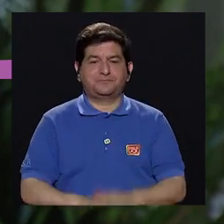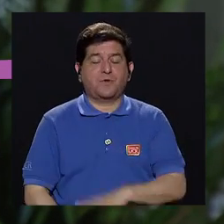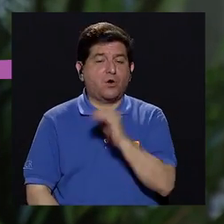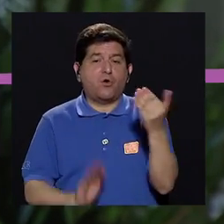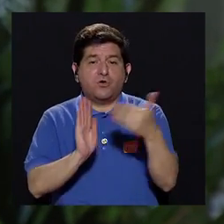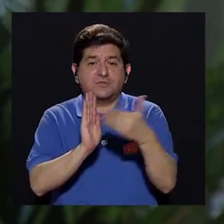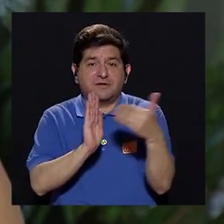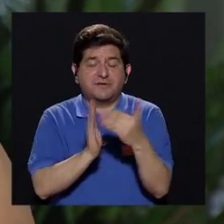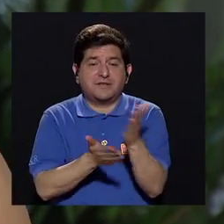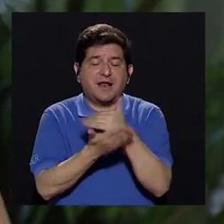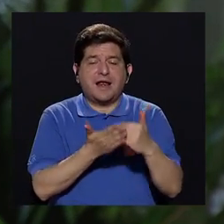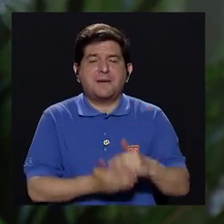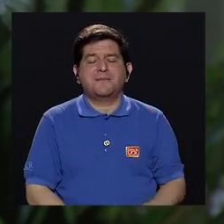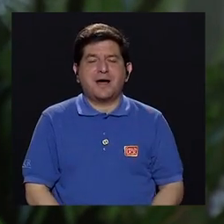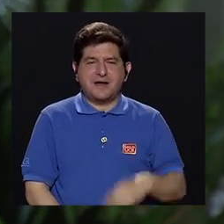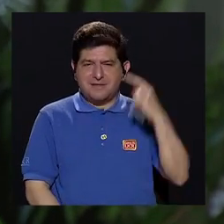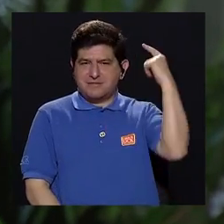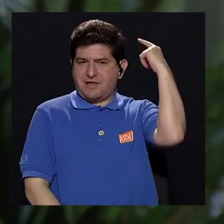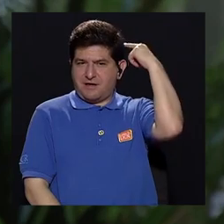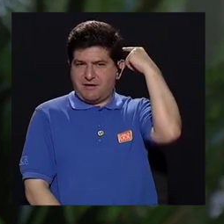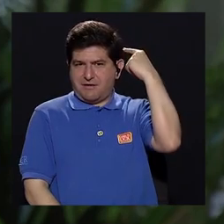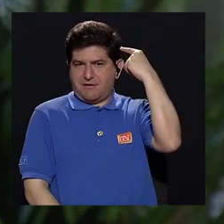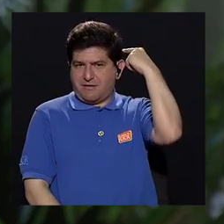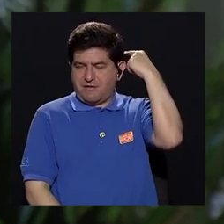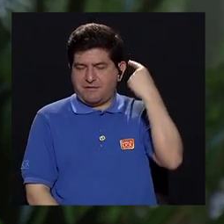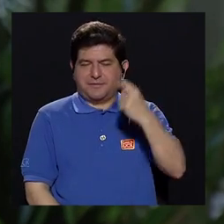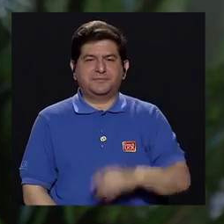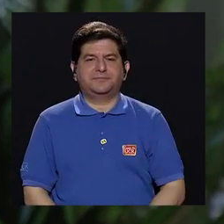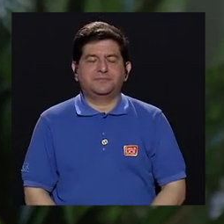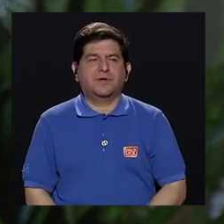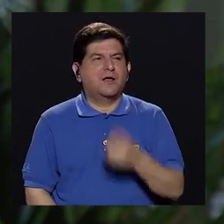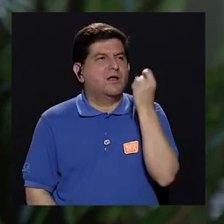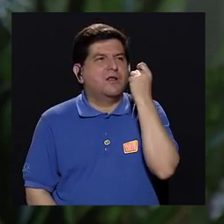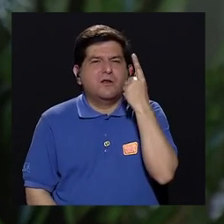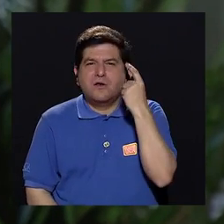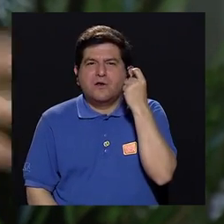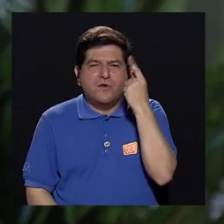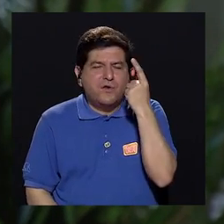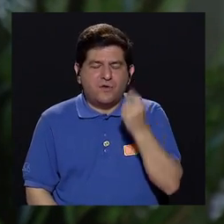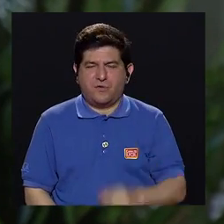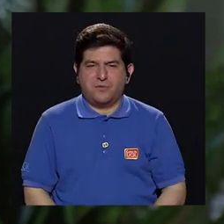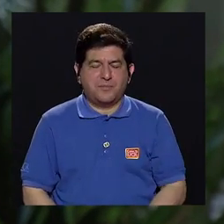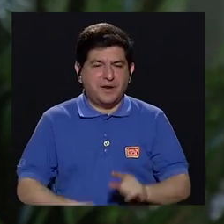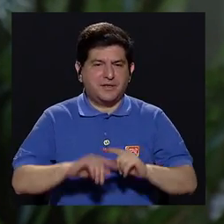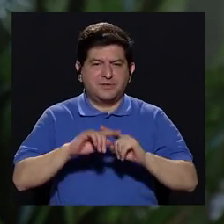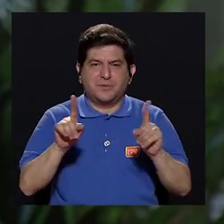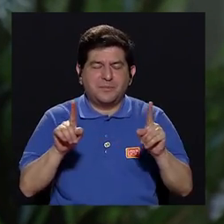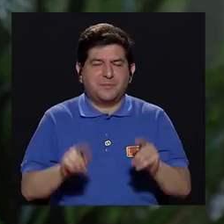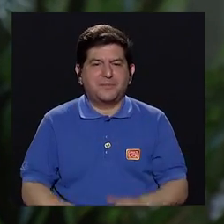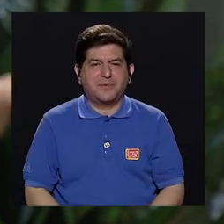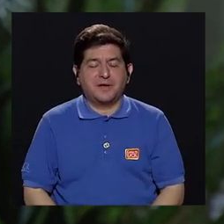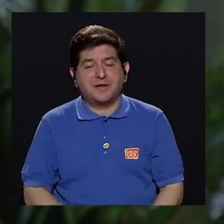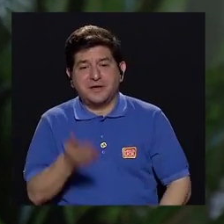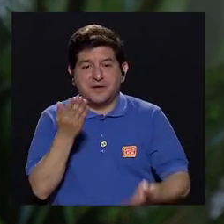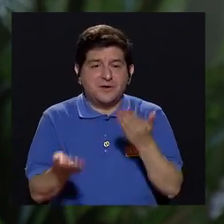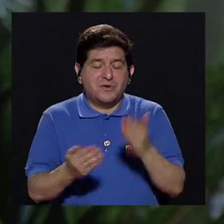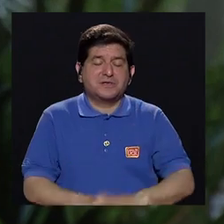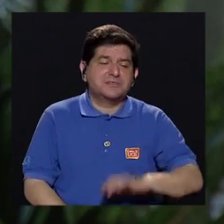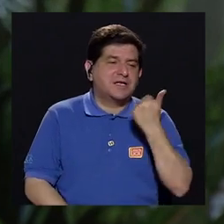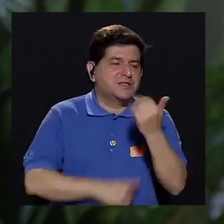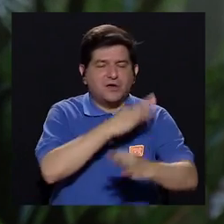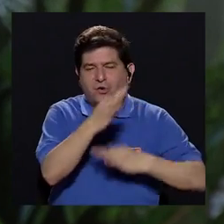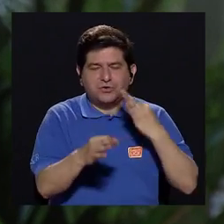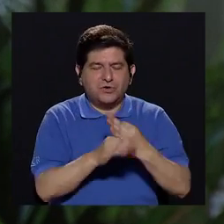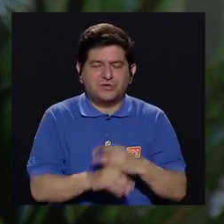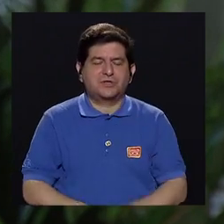Se me dañó la parte temporal, entonces no comprendo, sí expreso, sí expreso, sí expreso, pero no comprendo, que es una afasia de Wernicke,